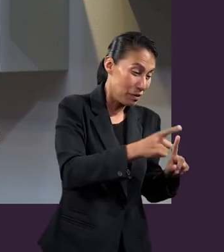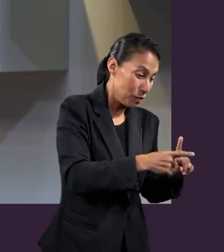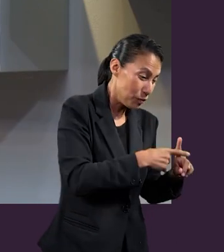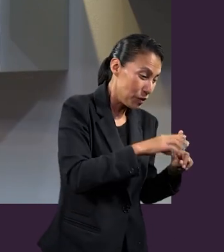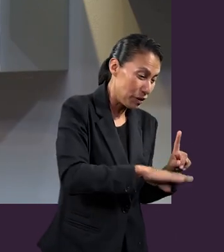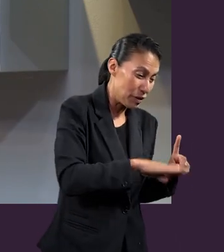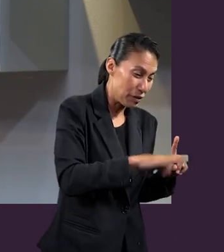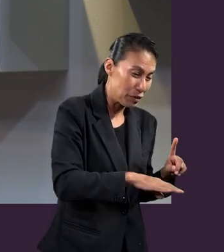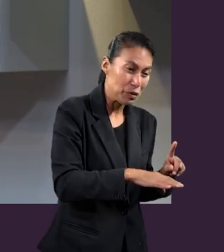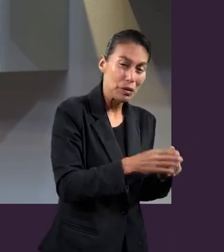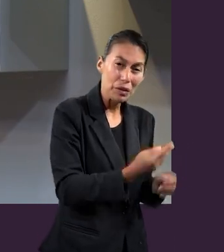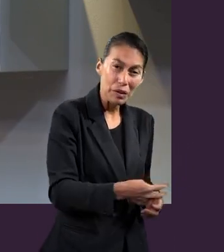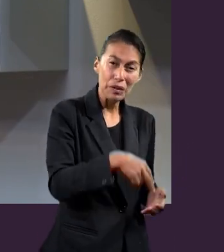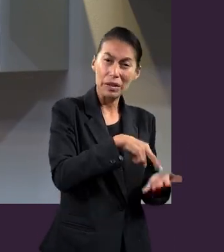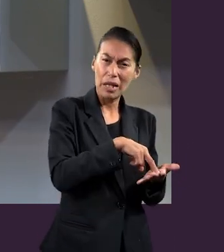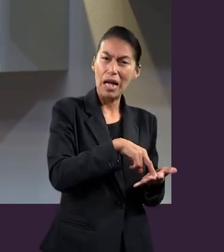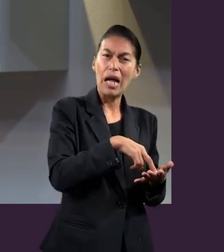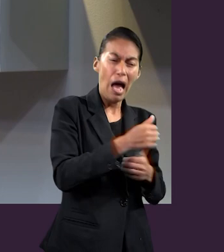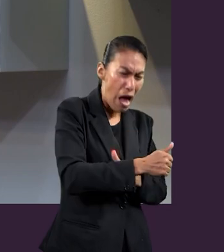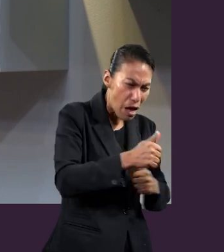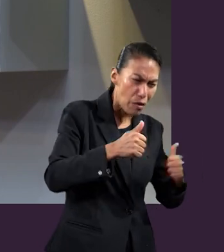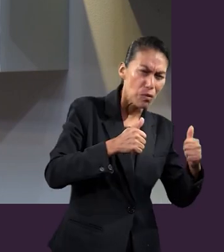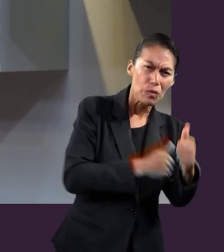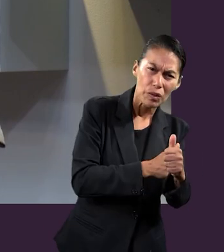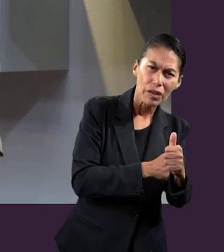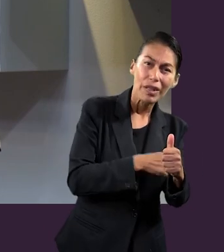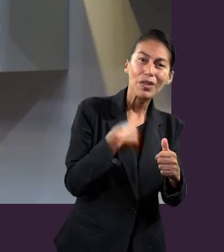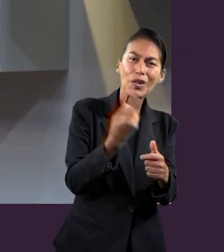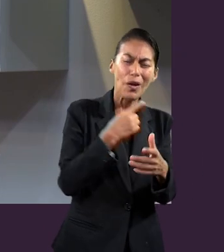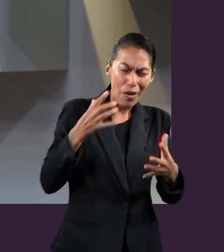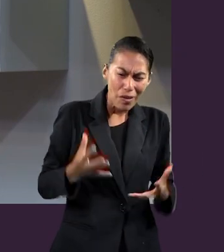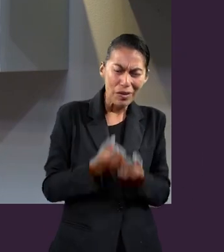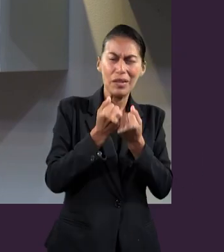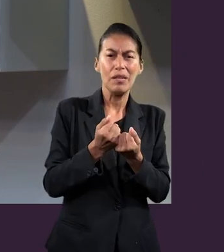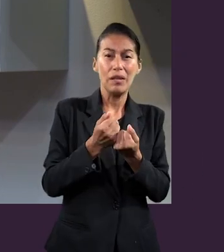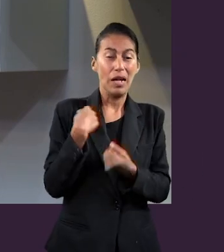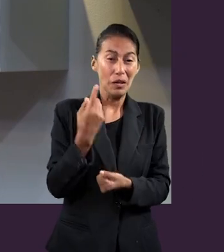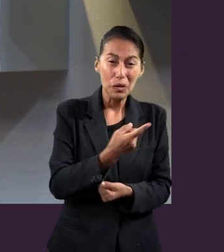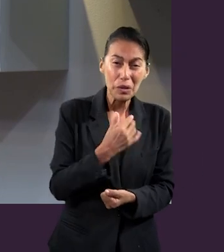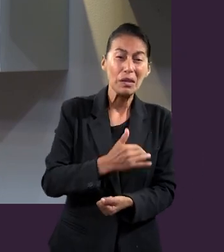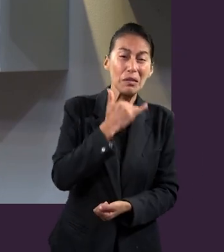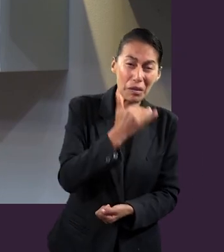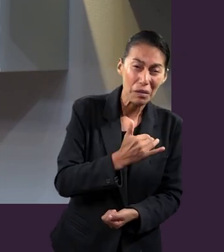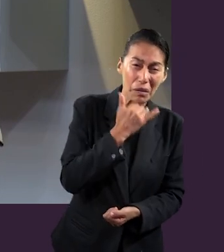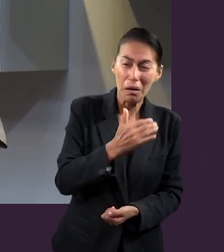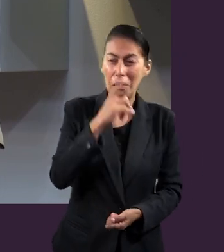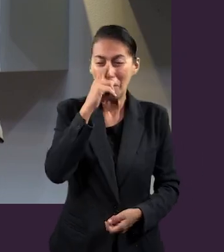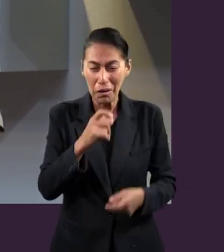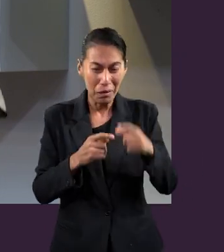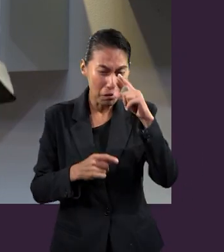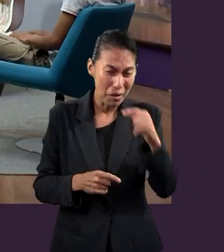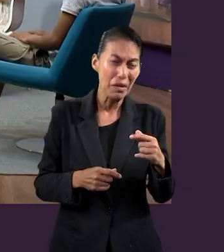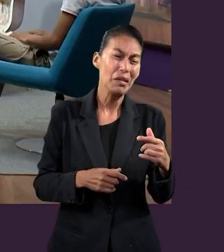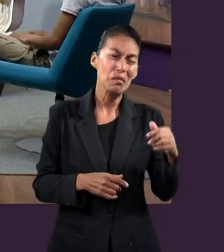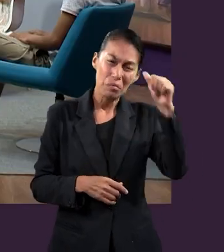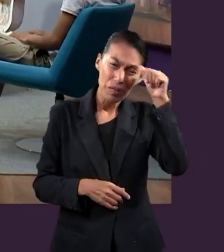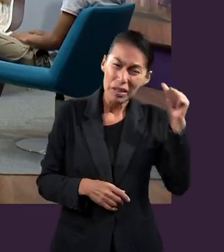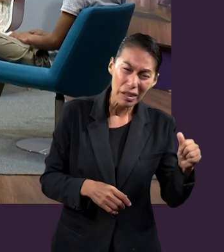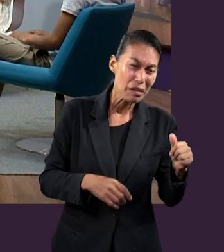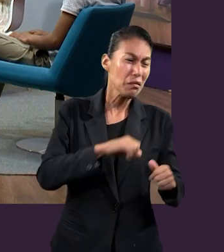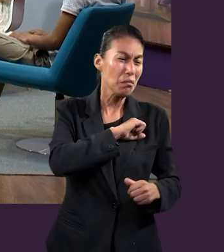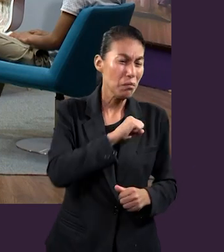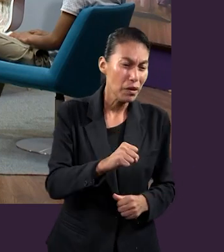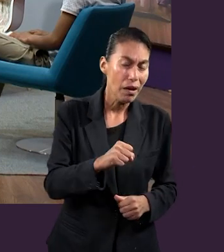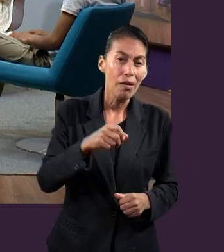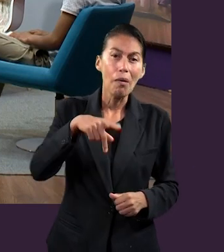Aunque somos pecadores, cometemos errores, tropezamos a veces, Dios nos sigue amando. Y es ese misterio, cómo Dios,